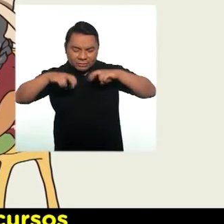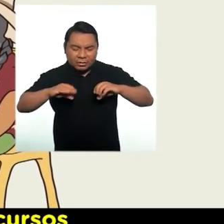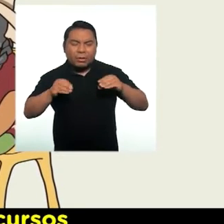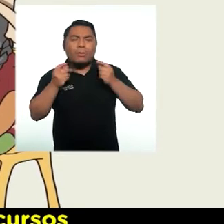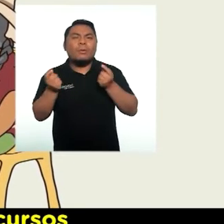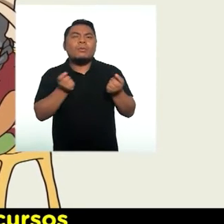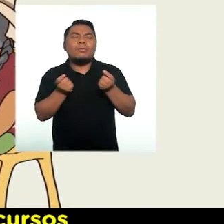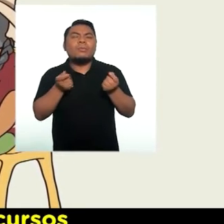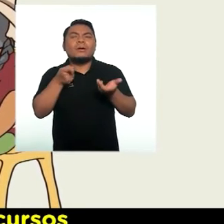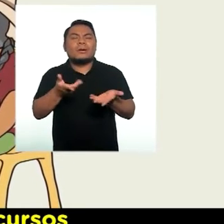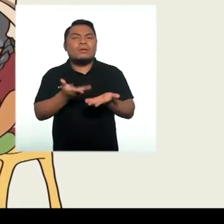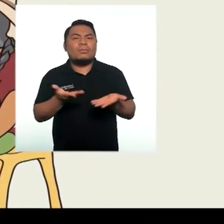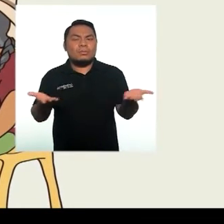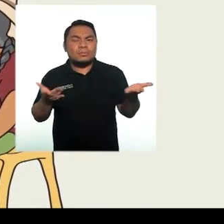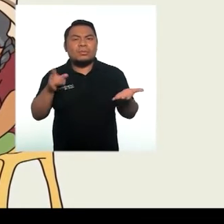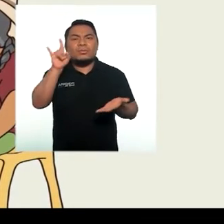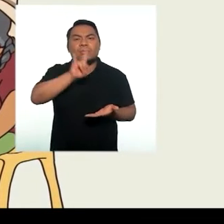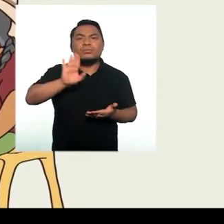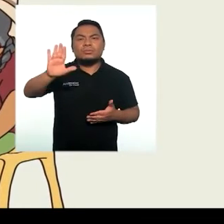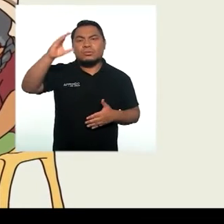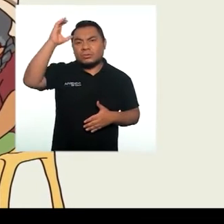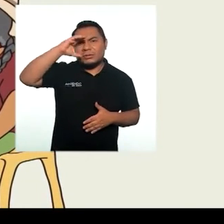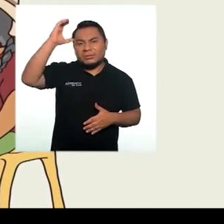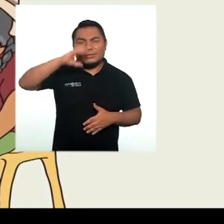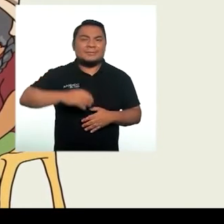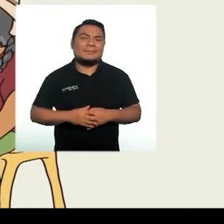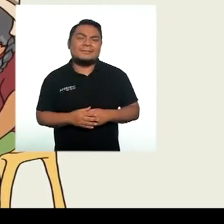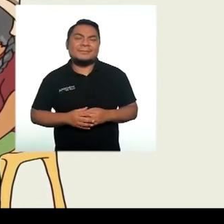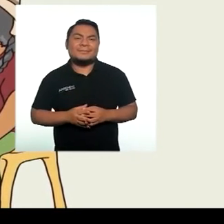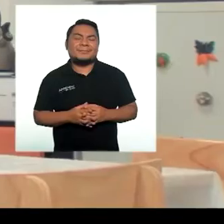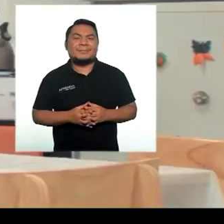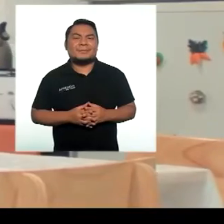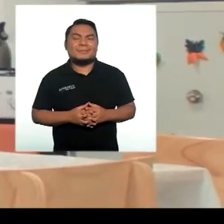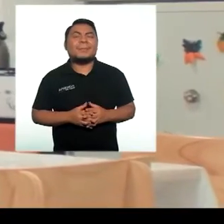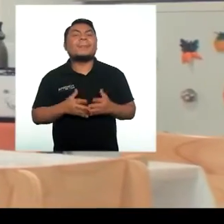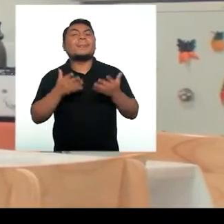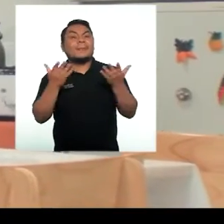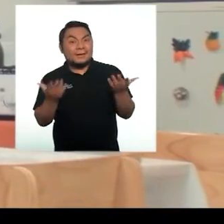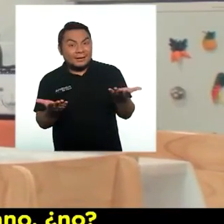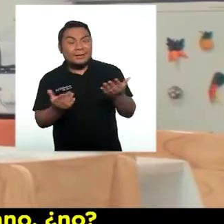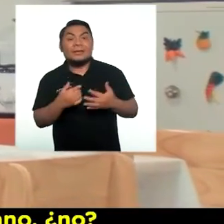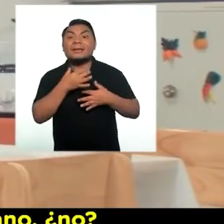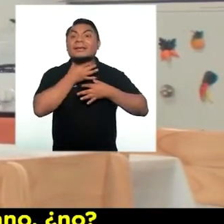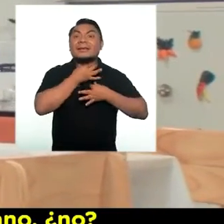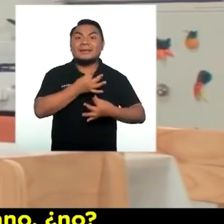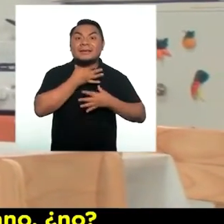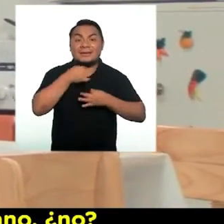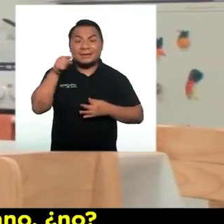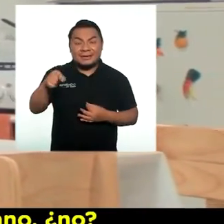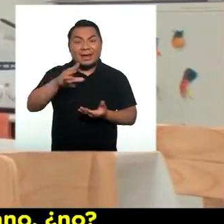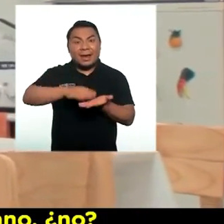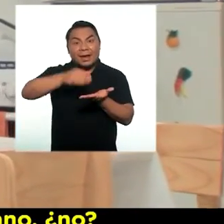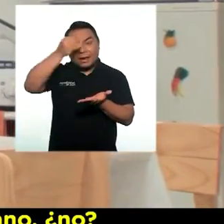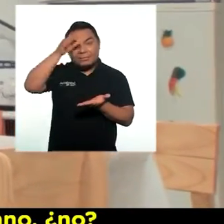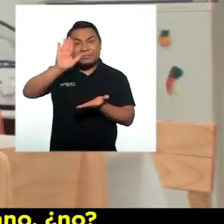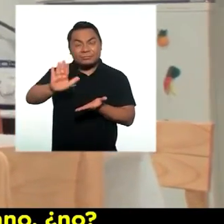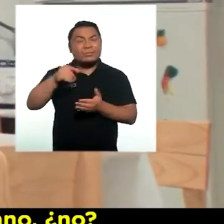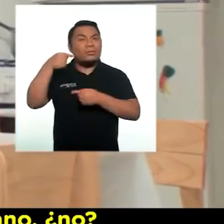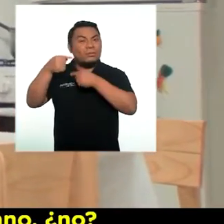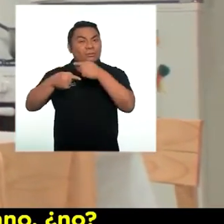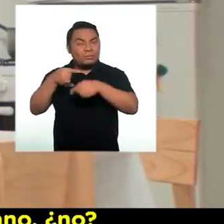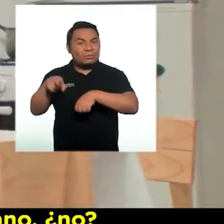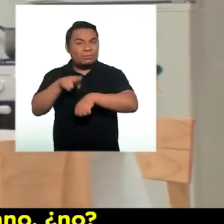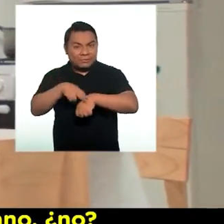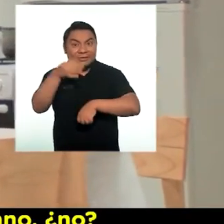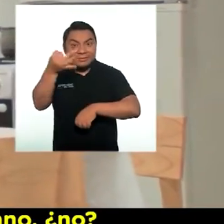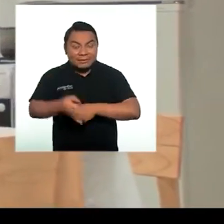sobre el manejo de estos recursos usando sus conocimientos. ¿Qué tal? ¿Qué Interesante eso de aprender desde lo